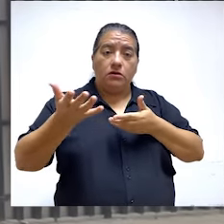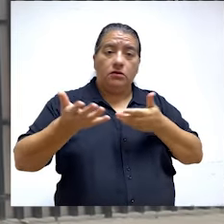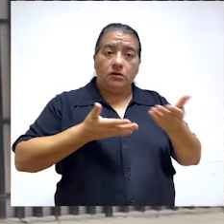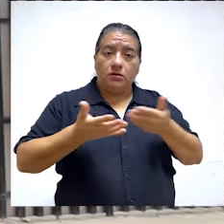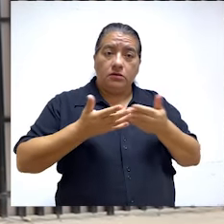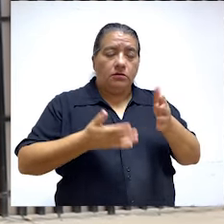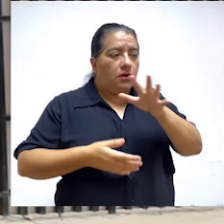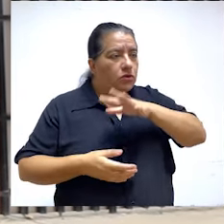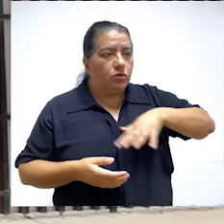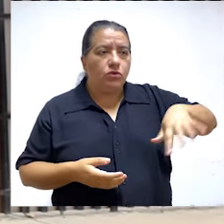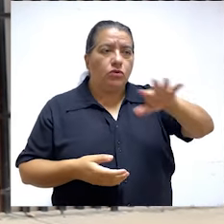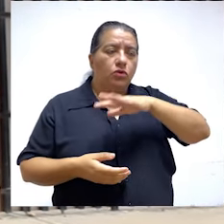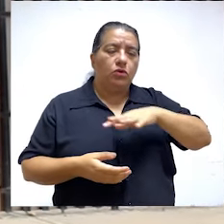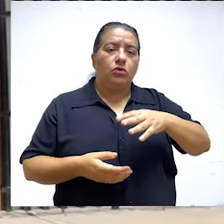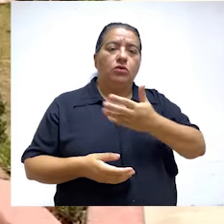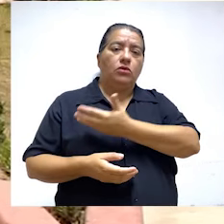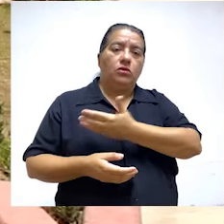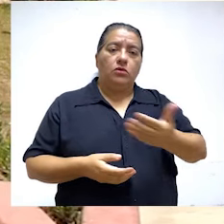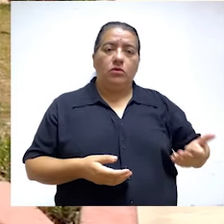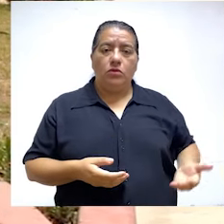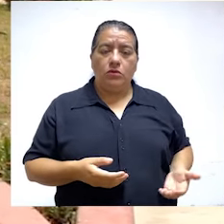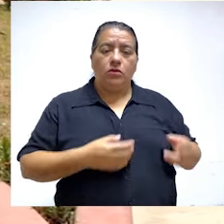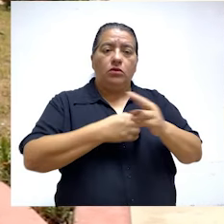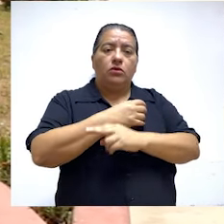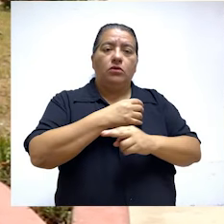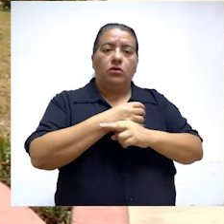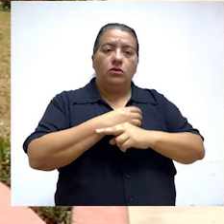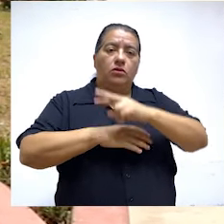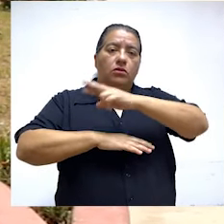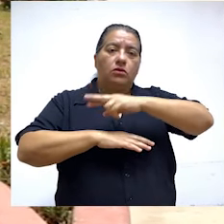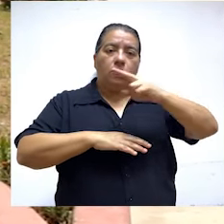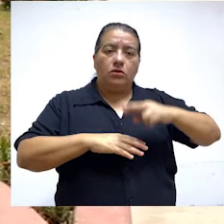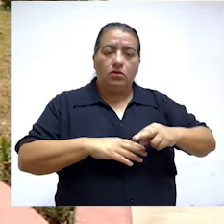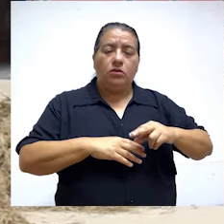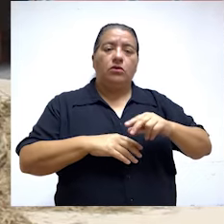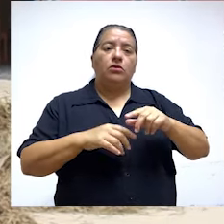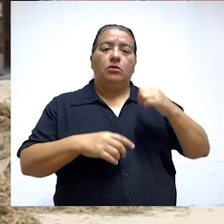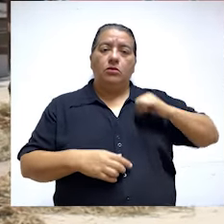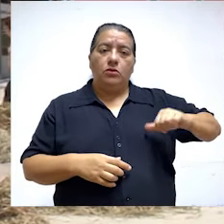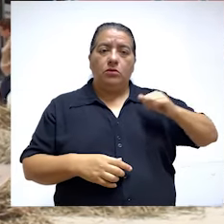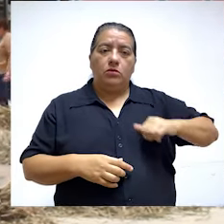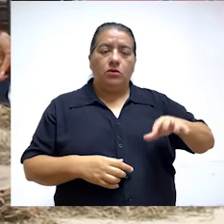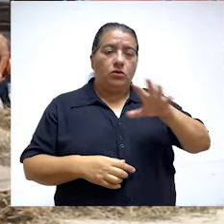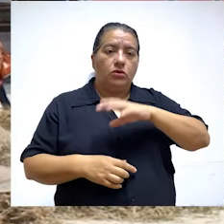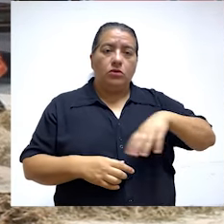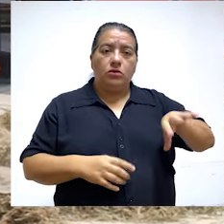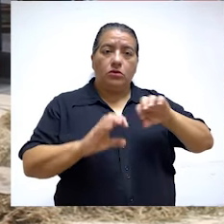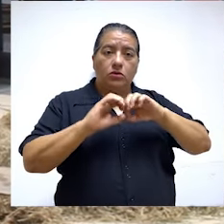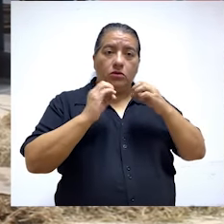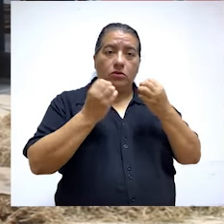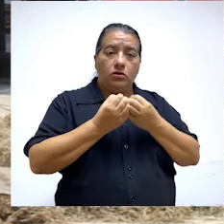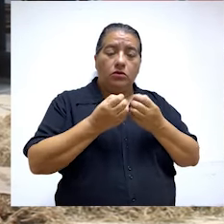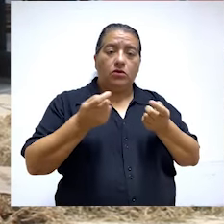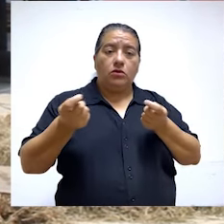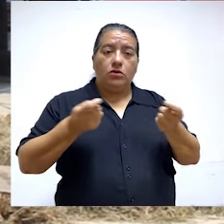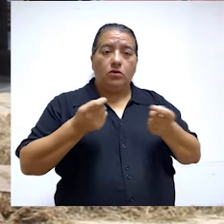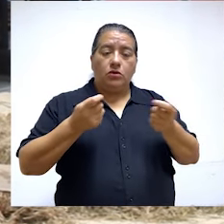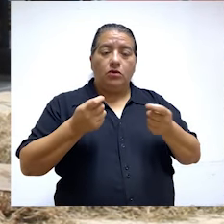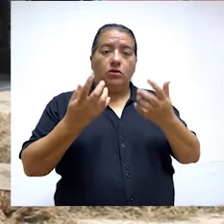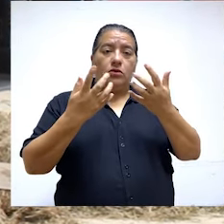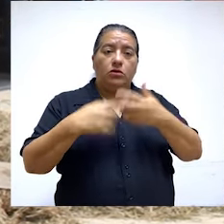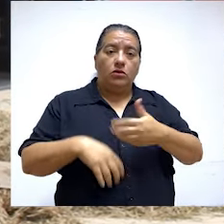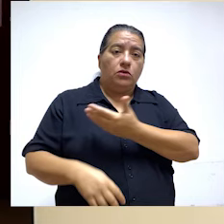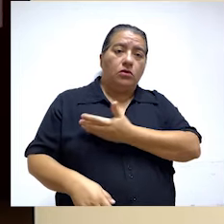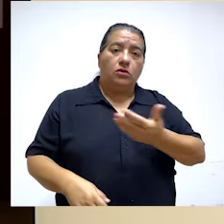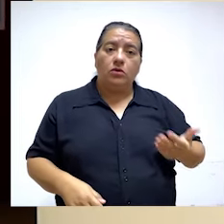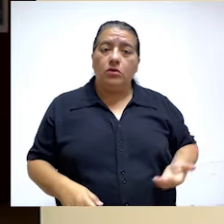atención para todos los pliegos del Gobierno Nacional, Regional y Local, así como todas las entidades de tratamiento empresarial o empresas